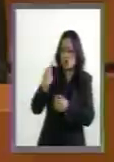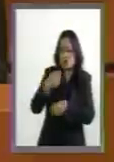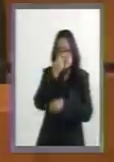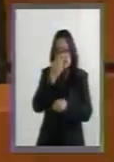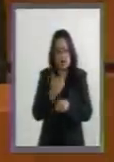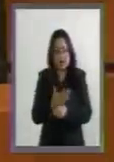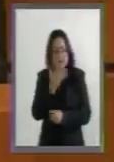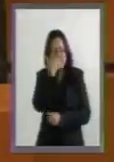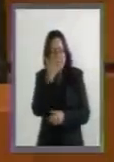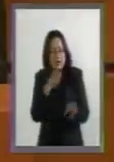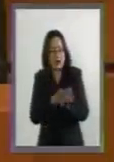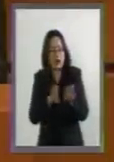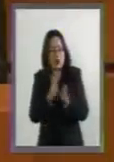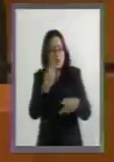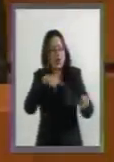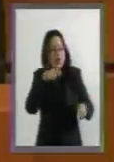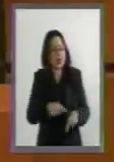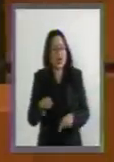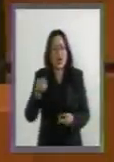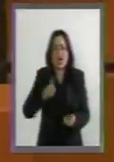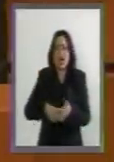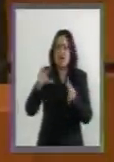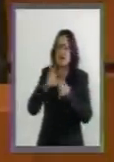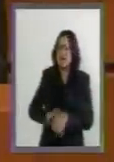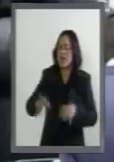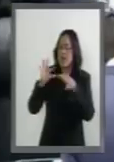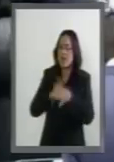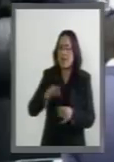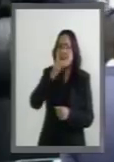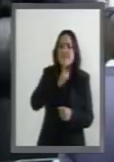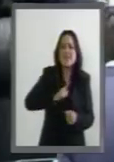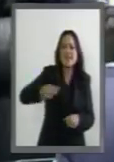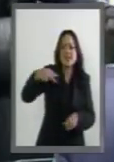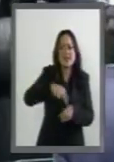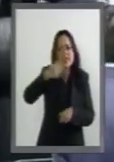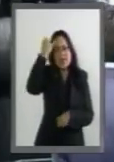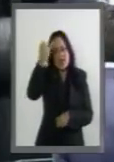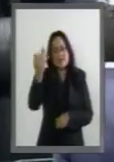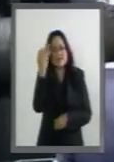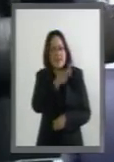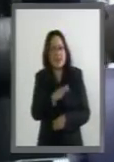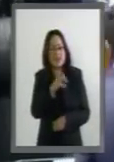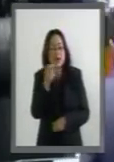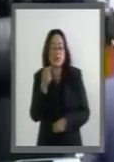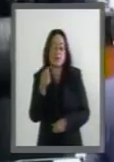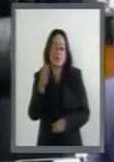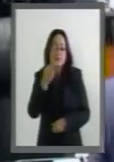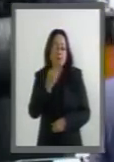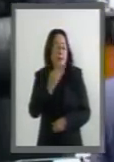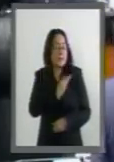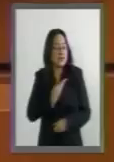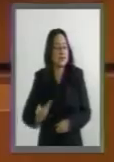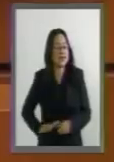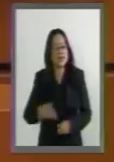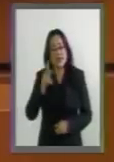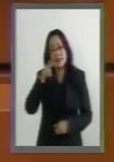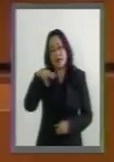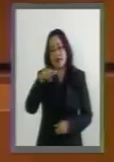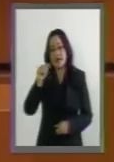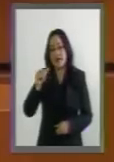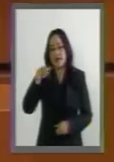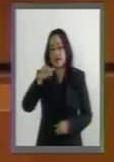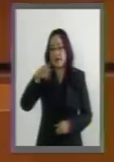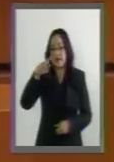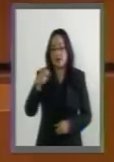y se atreven a venir a decir aquí mentiras en esta tribuna, porque así lo manda Peña Nieto. Y les voy a decir otra